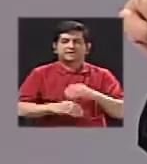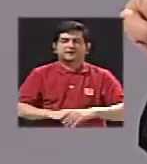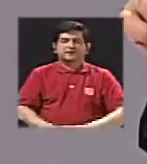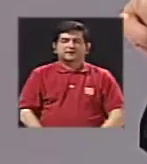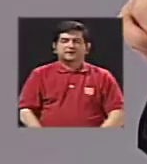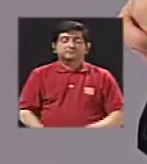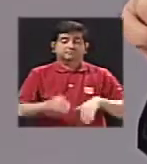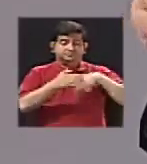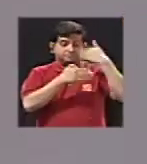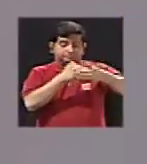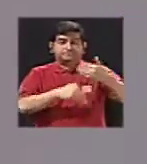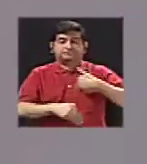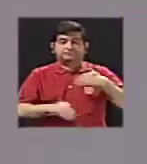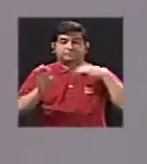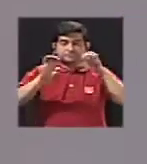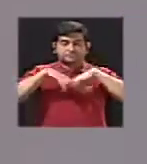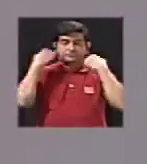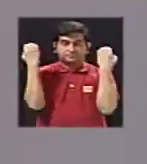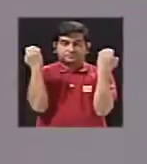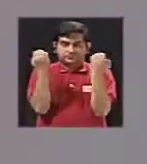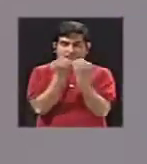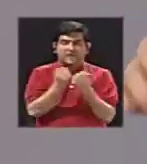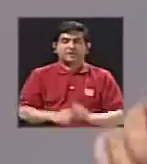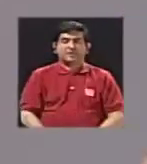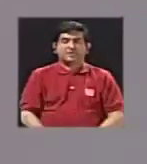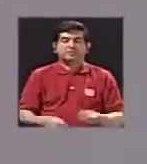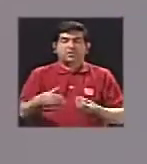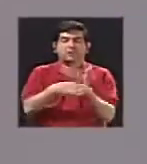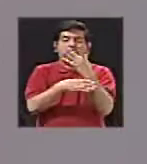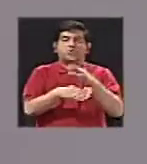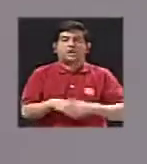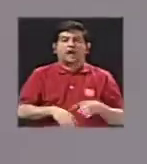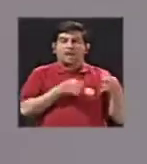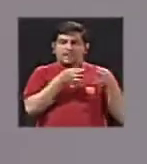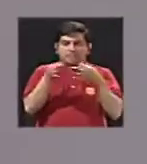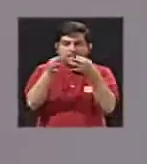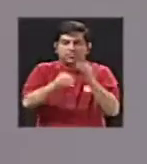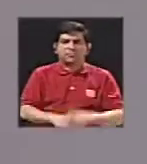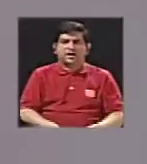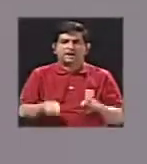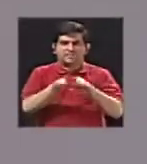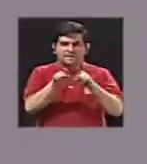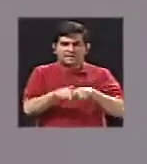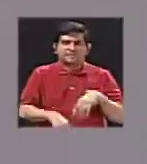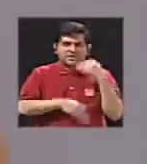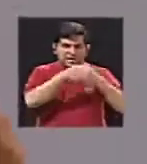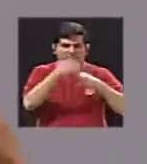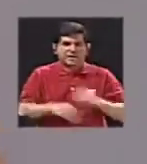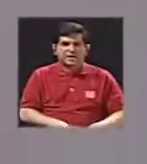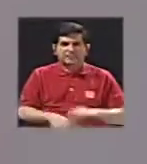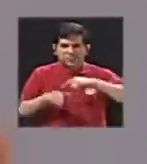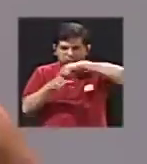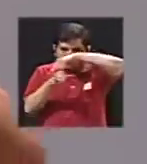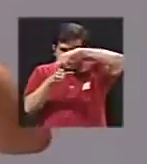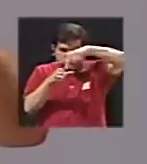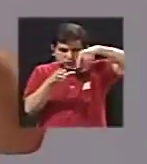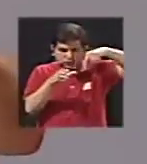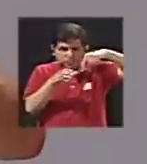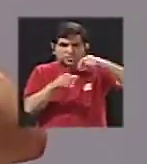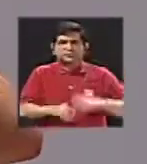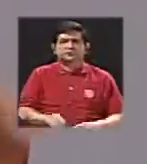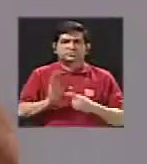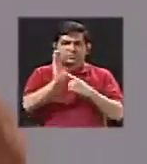y luego tenemos un equipo que se está haciendo en el volcán Turrial un poco de formación del volcán que me va indicar un poco si